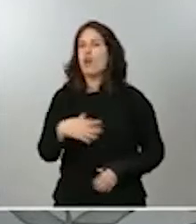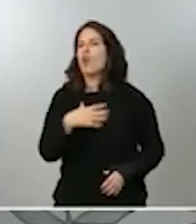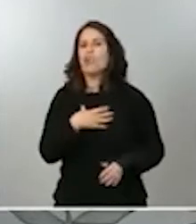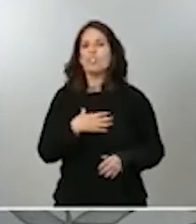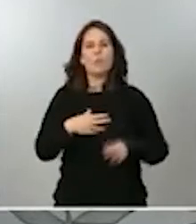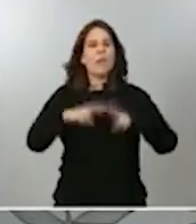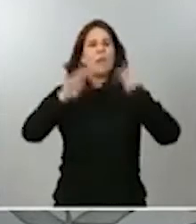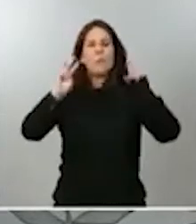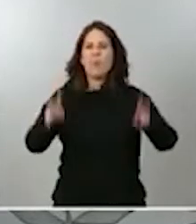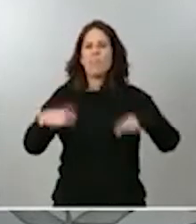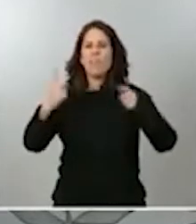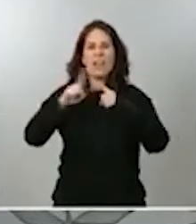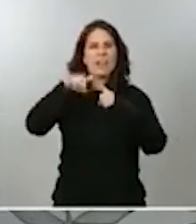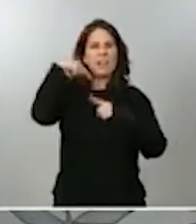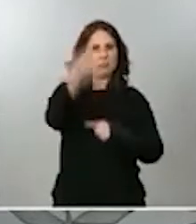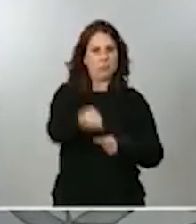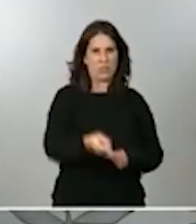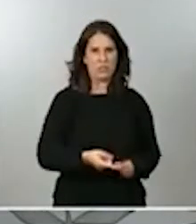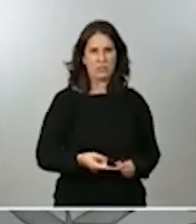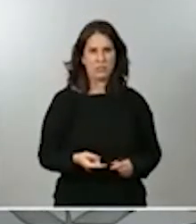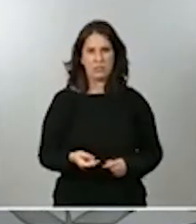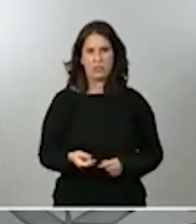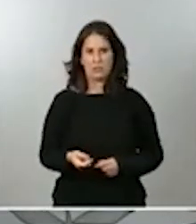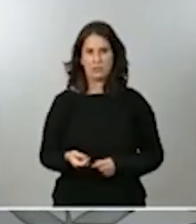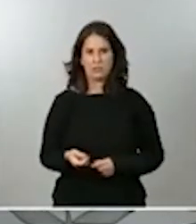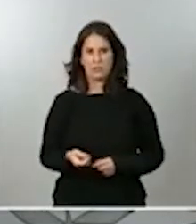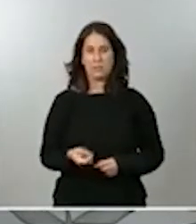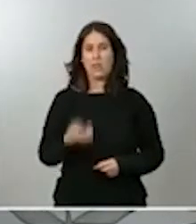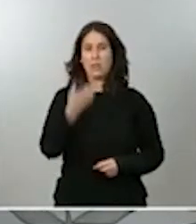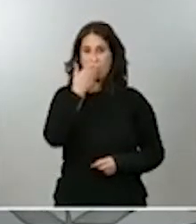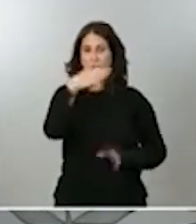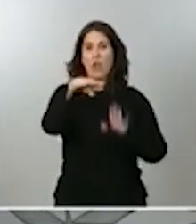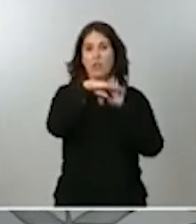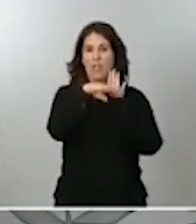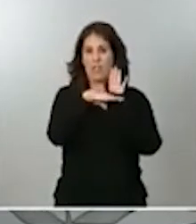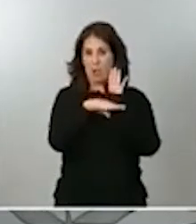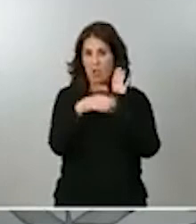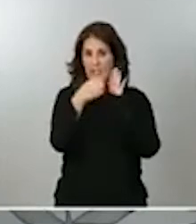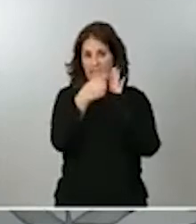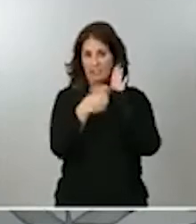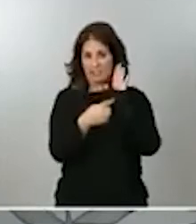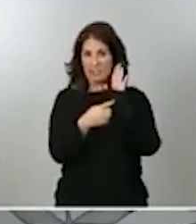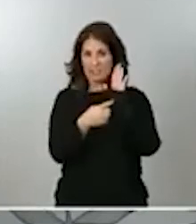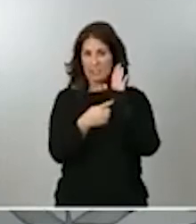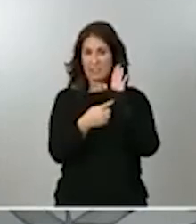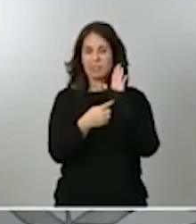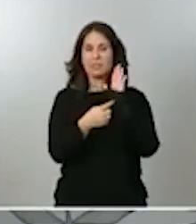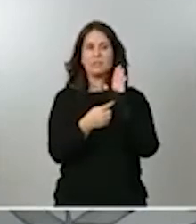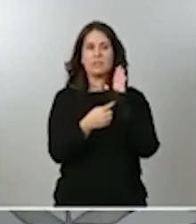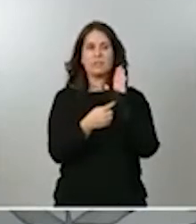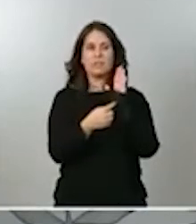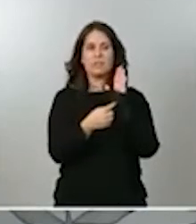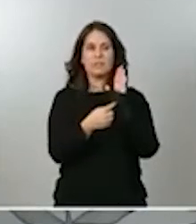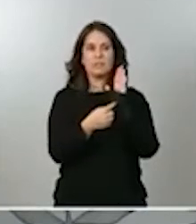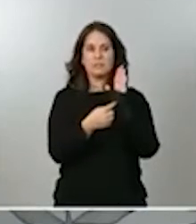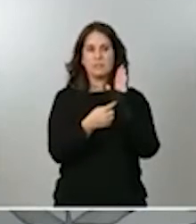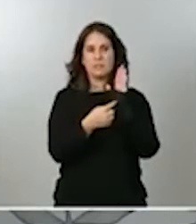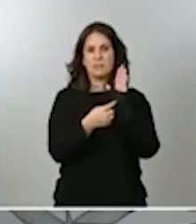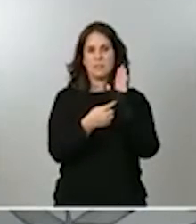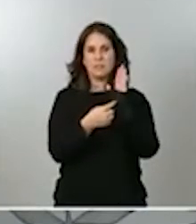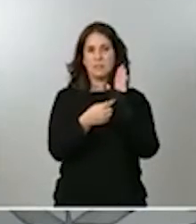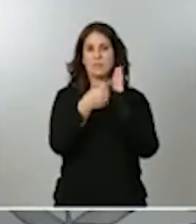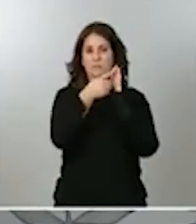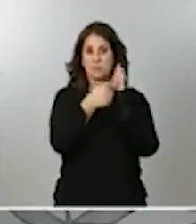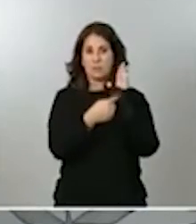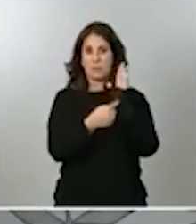posteriori. Y entre ellas, entre esas condiciones que alumbraron esa amnistía fiscal, que hicieron posible esa amnistía fiscal, se